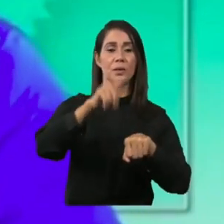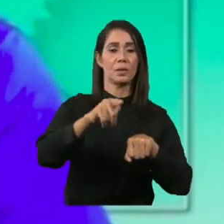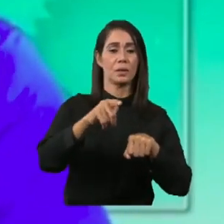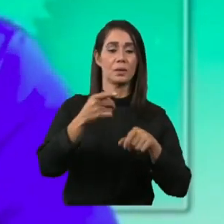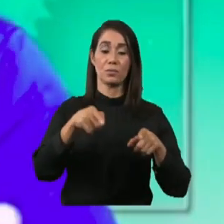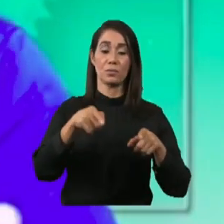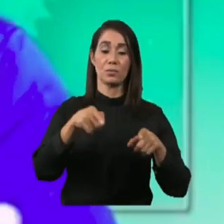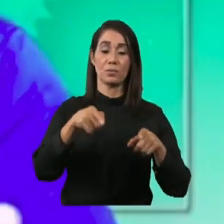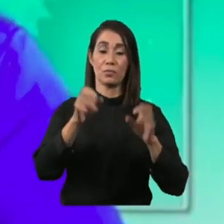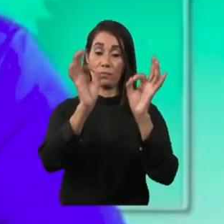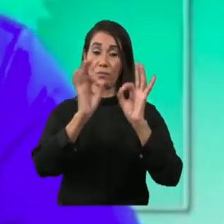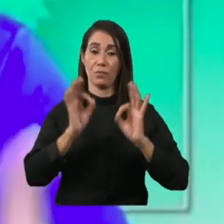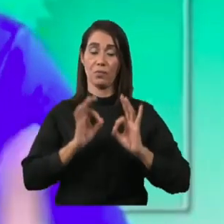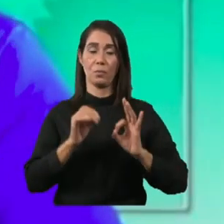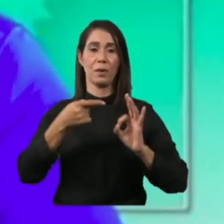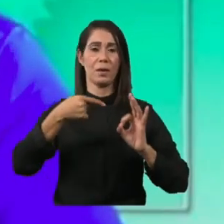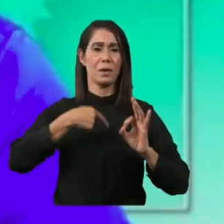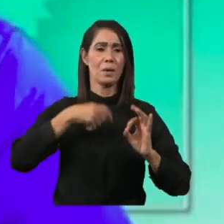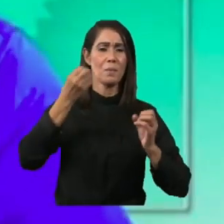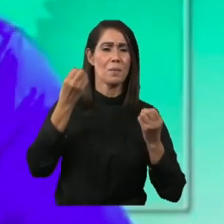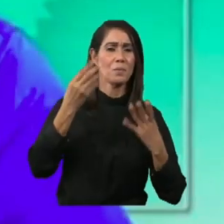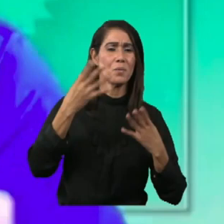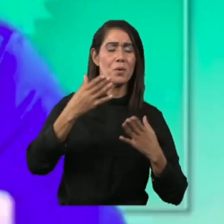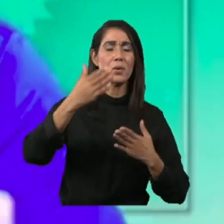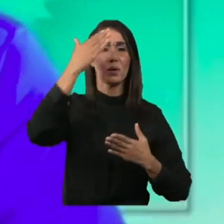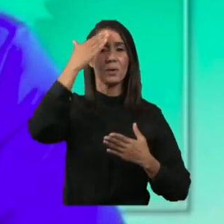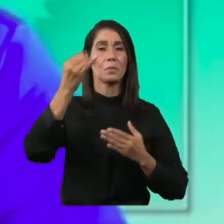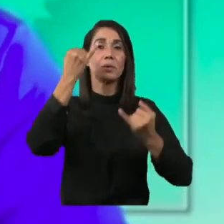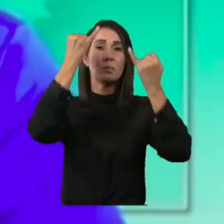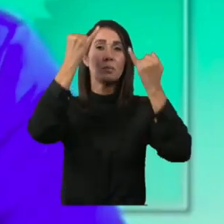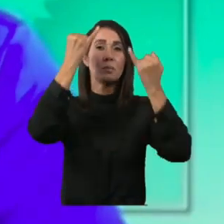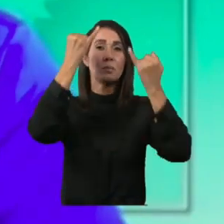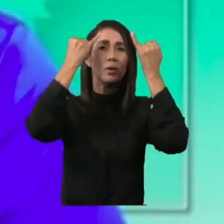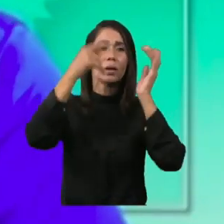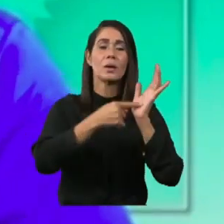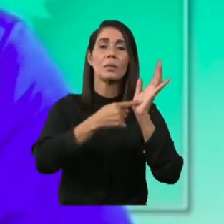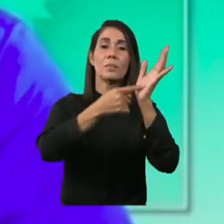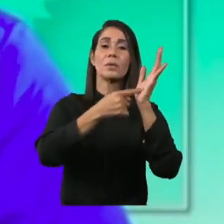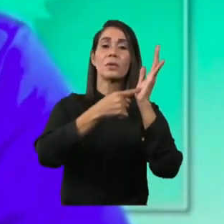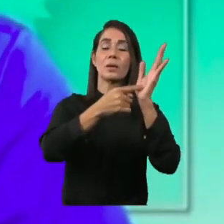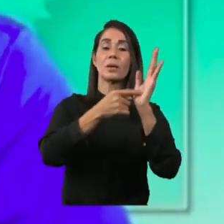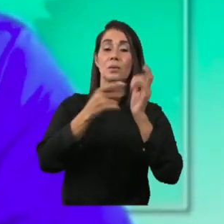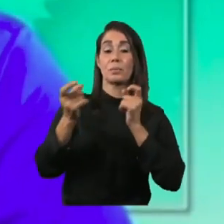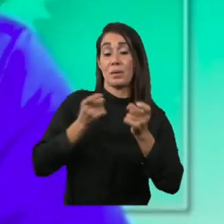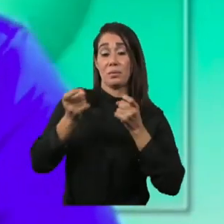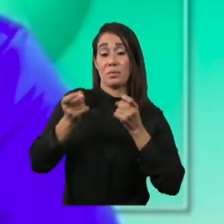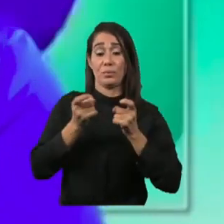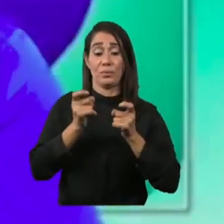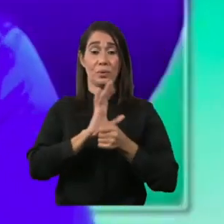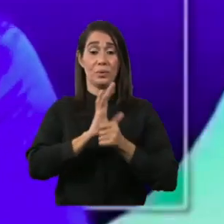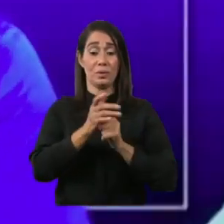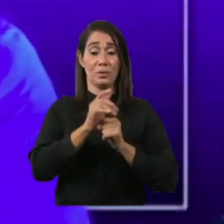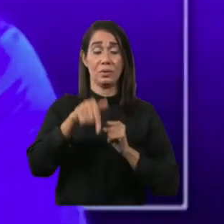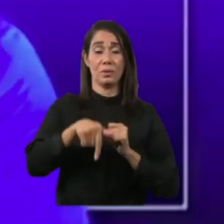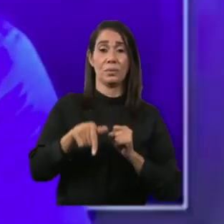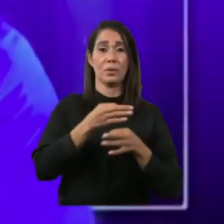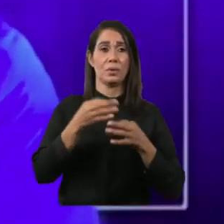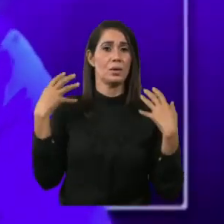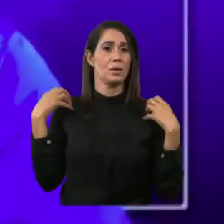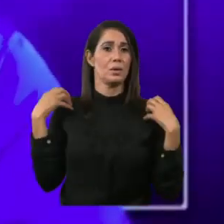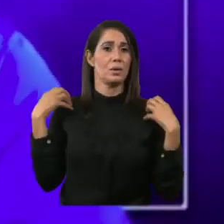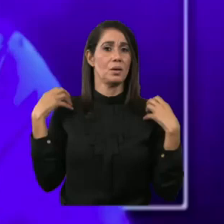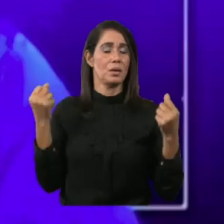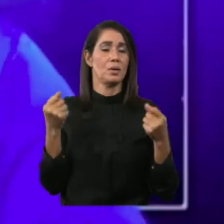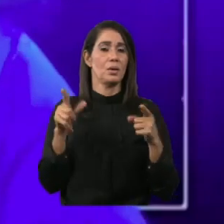habemos muchos empresarios que sabemos y estamos proponiendo ideas para apaliar esta situación que no solamente es de salud,